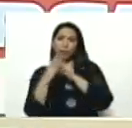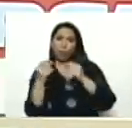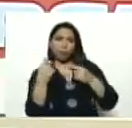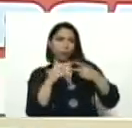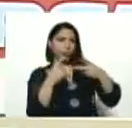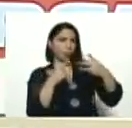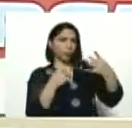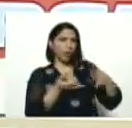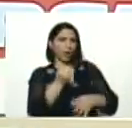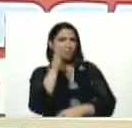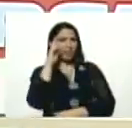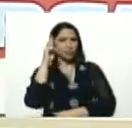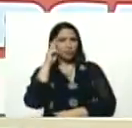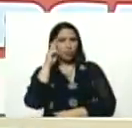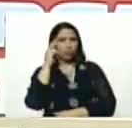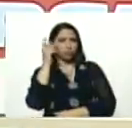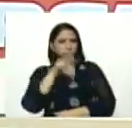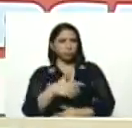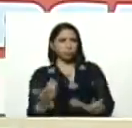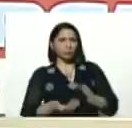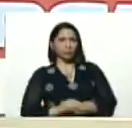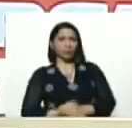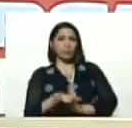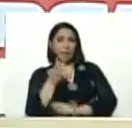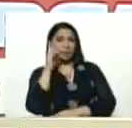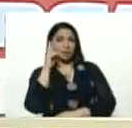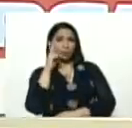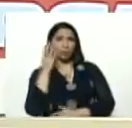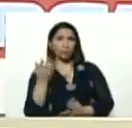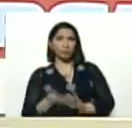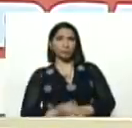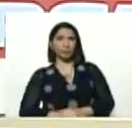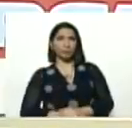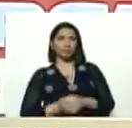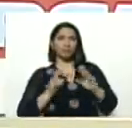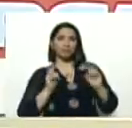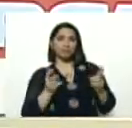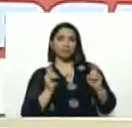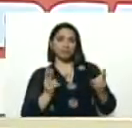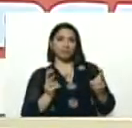una razón de ser, una razón de ser, en términos,